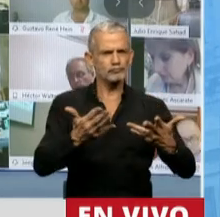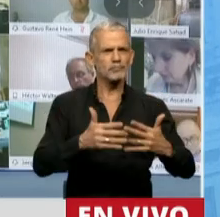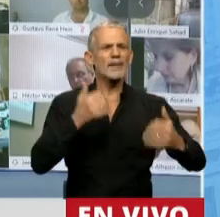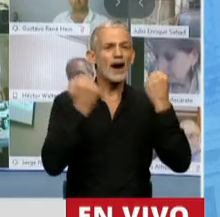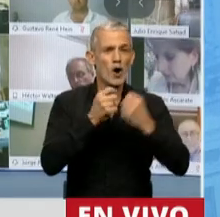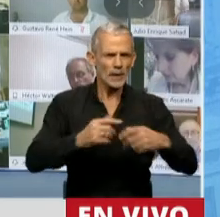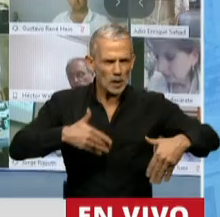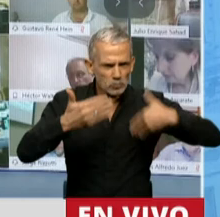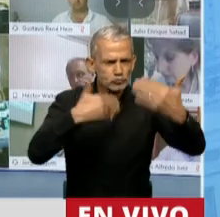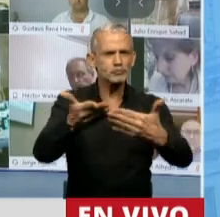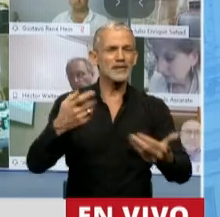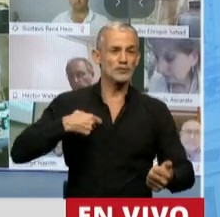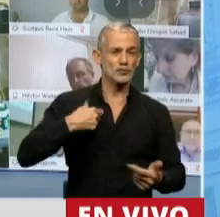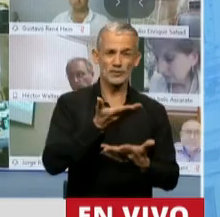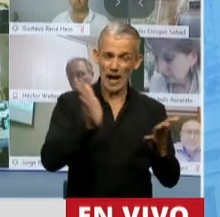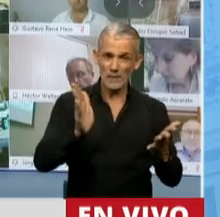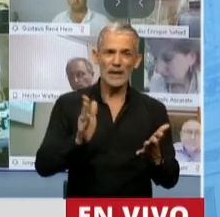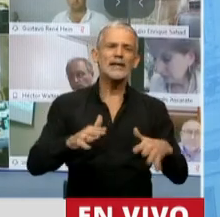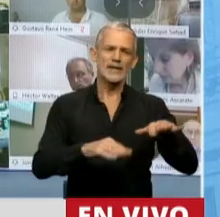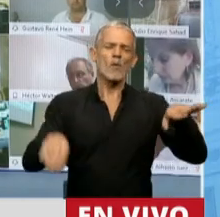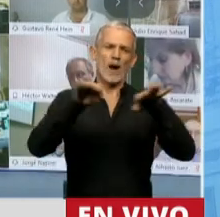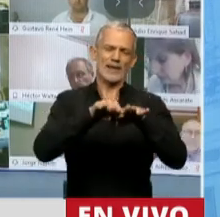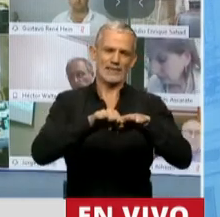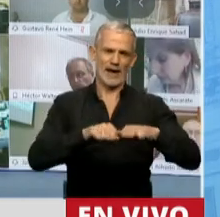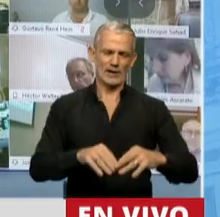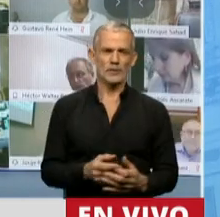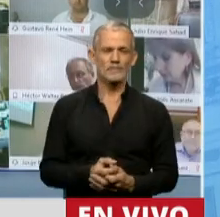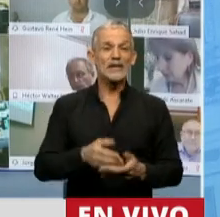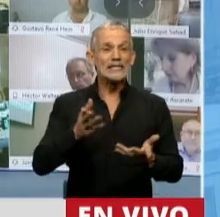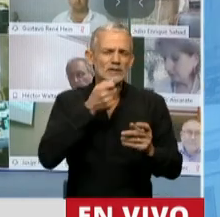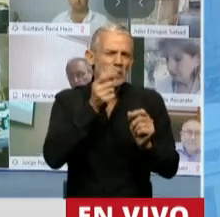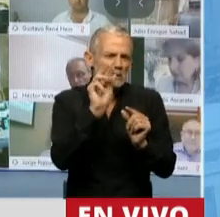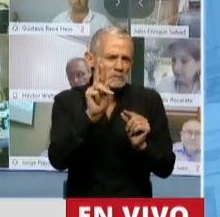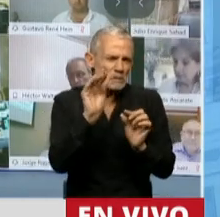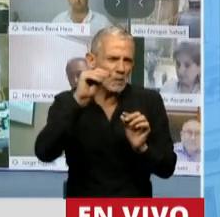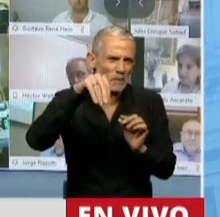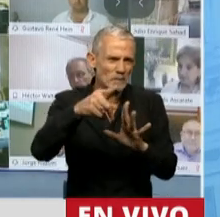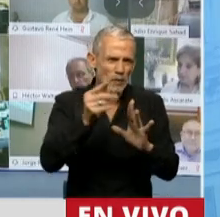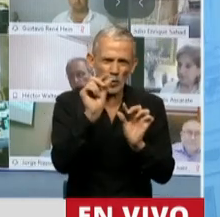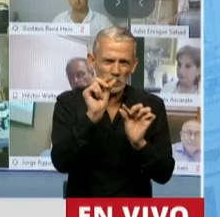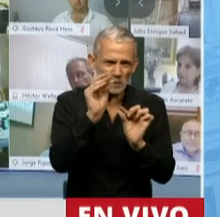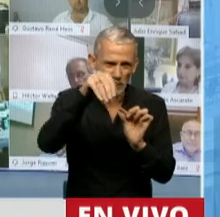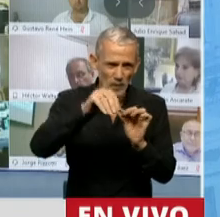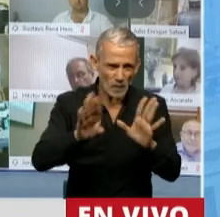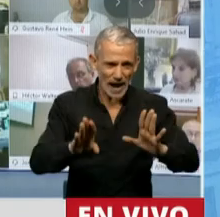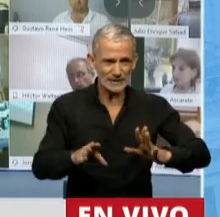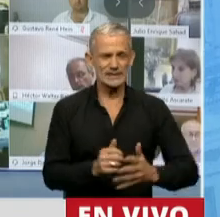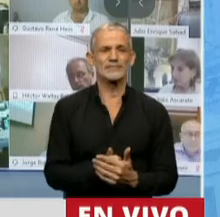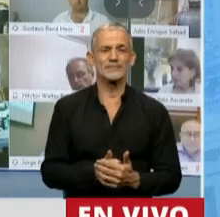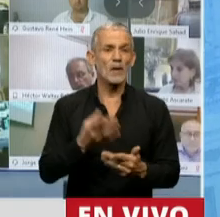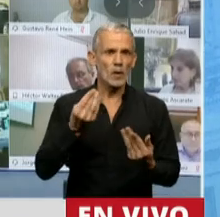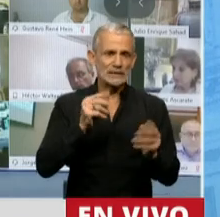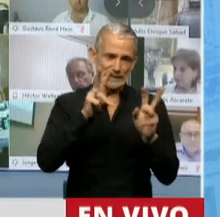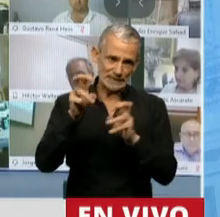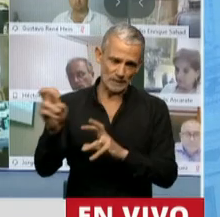desarrollado y socialmente más igualitario. Y si me permite, señor presidente, solo un segundo nada más porque